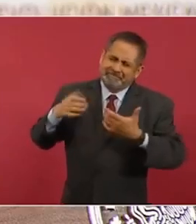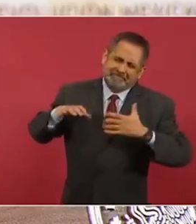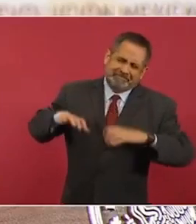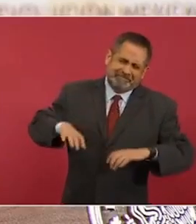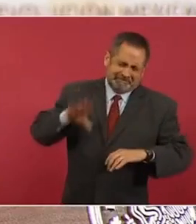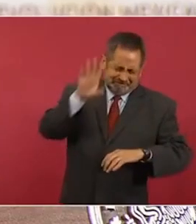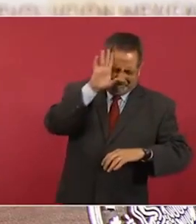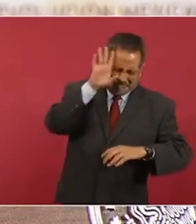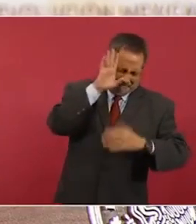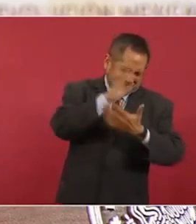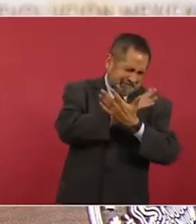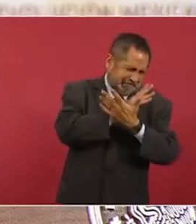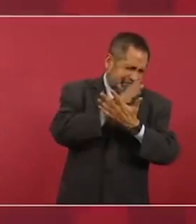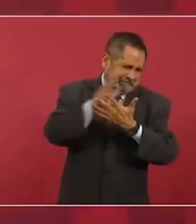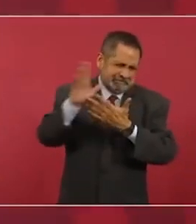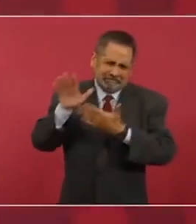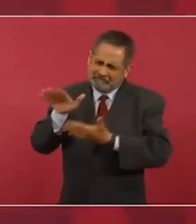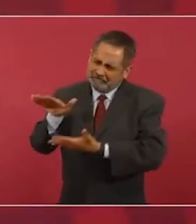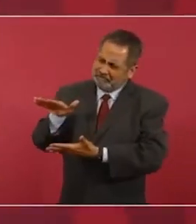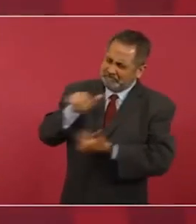exageradas de México.